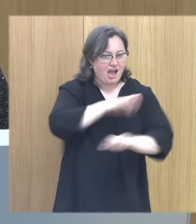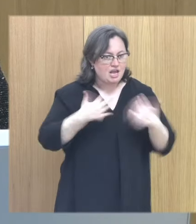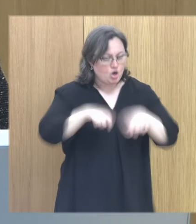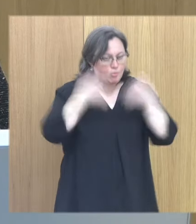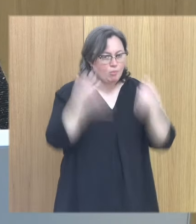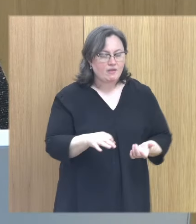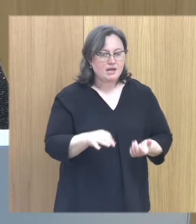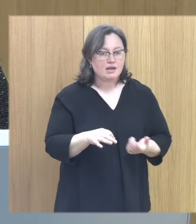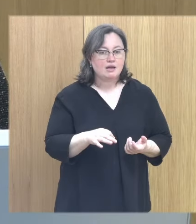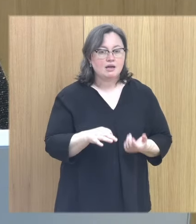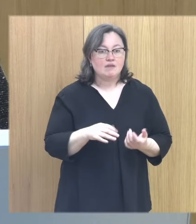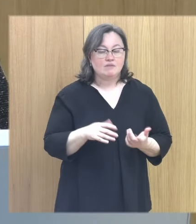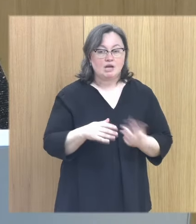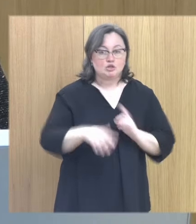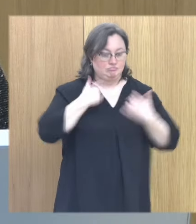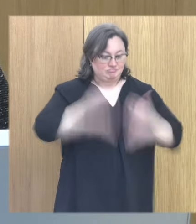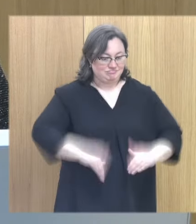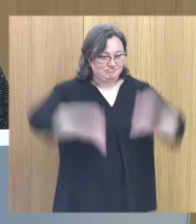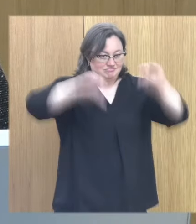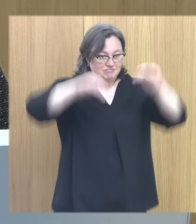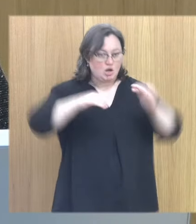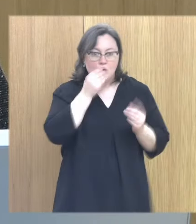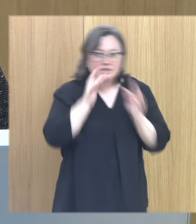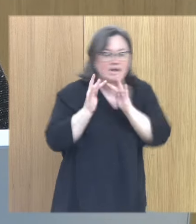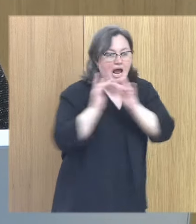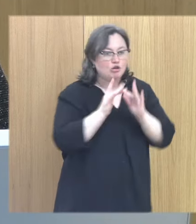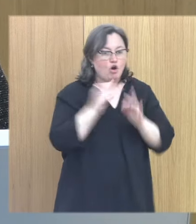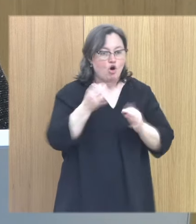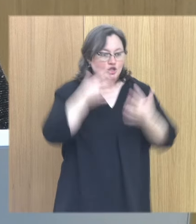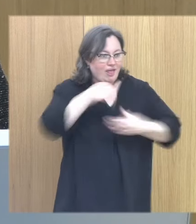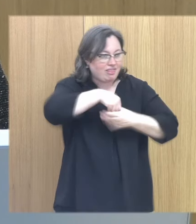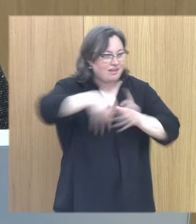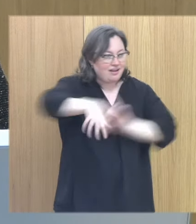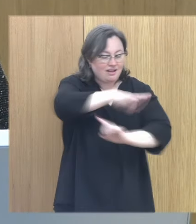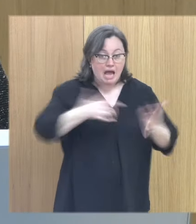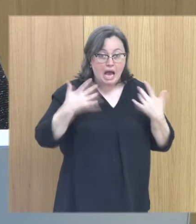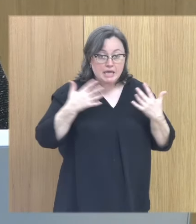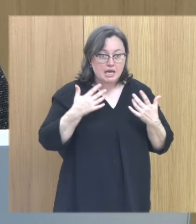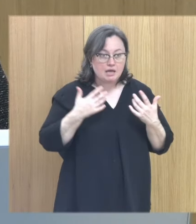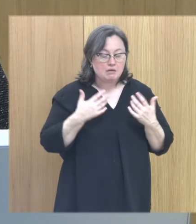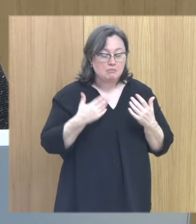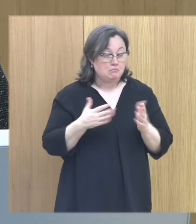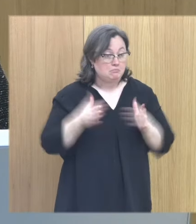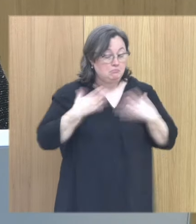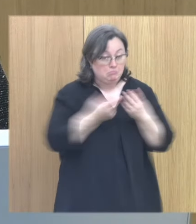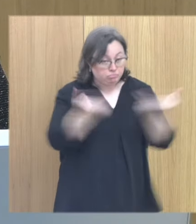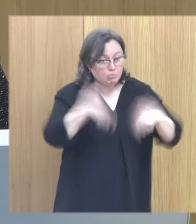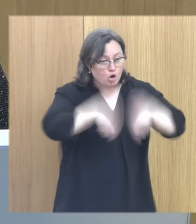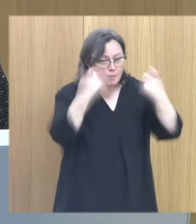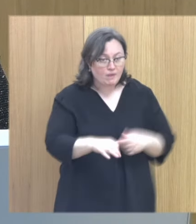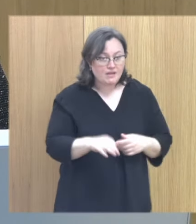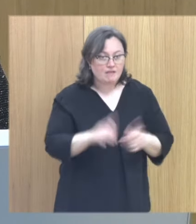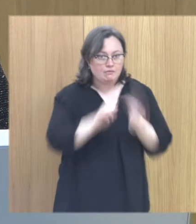Ese aire en el que uno crece cuando crece en el buen trato y cuando crece en la seguridad, ese aire de la noche a la mañana puede desaparecer y